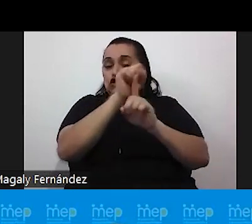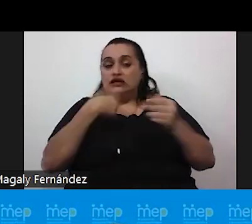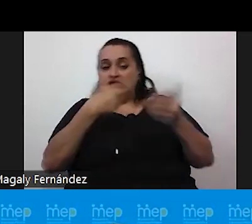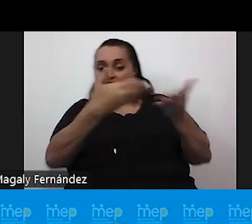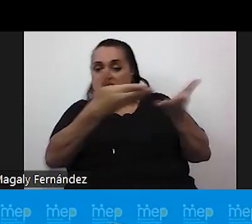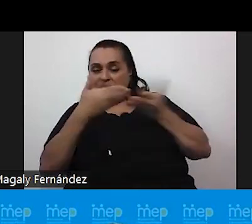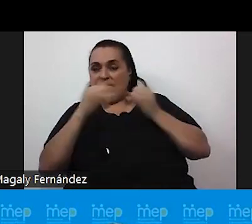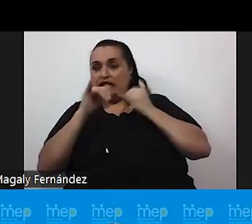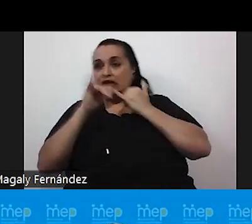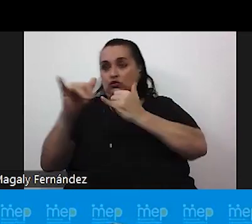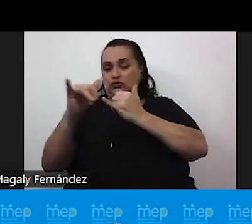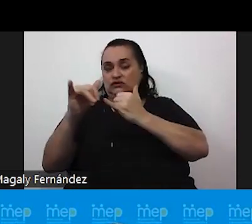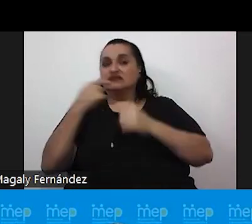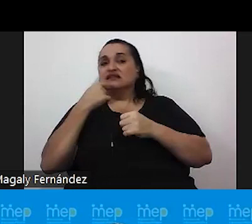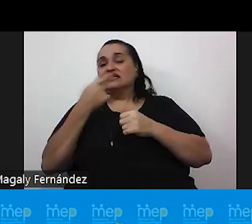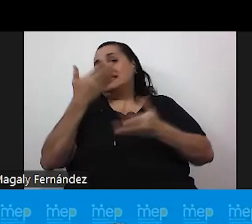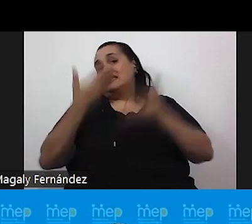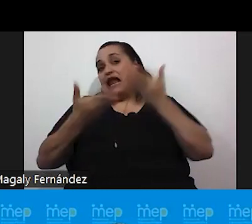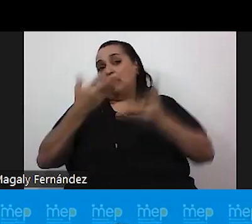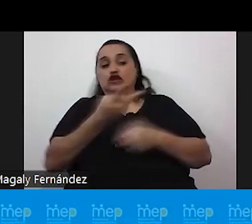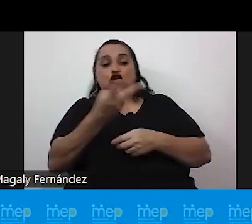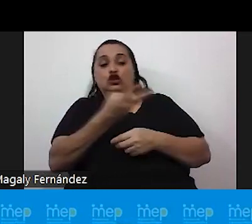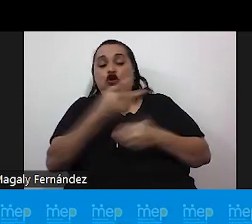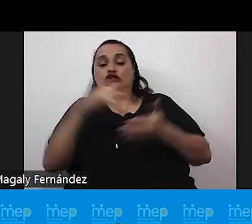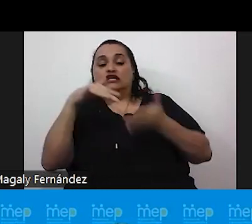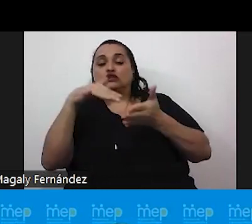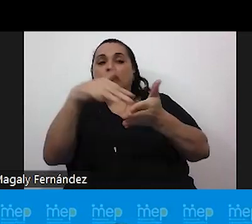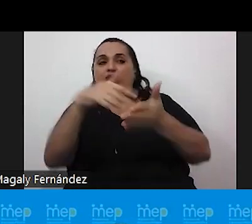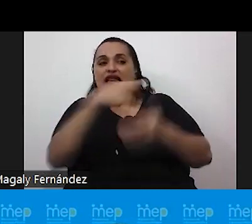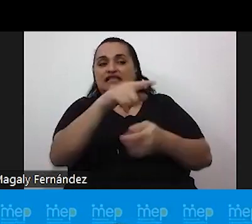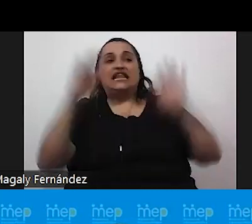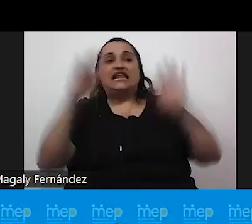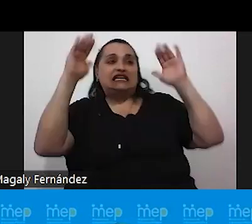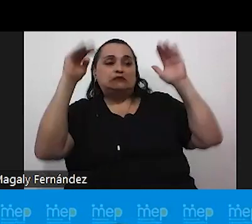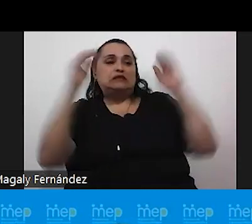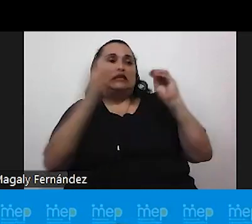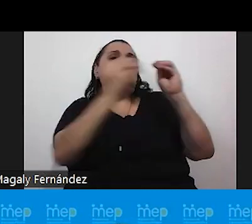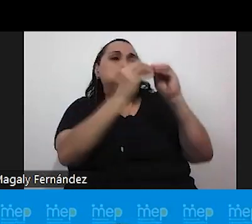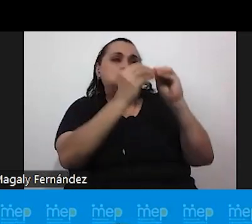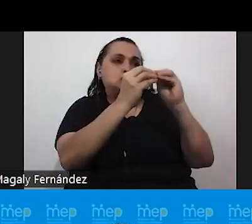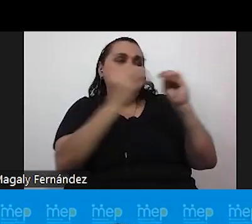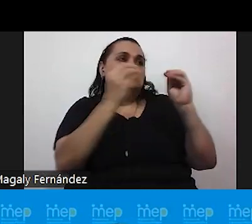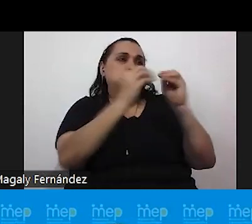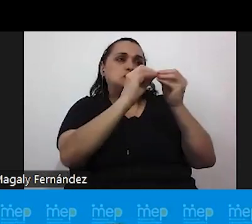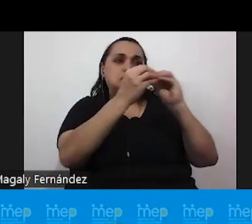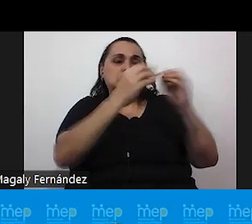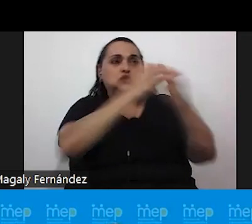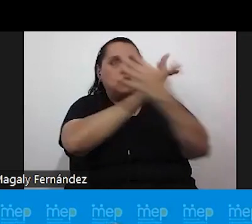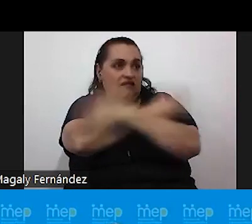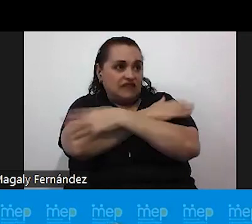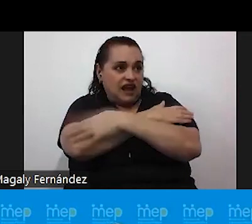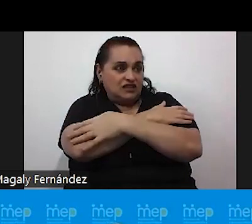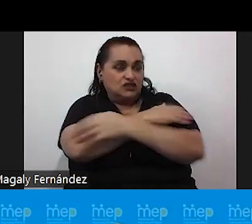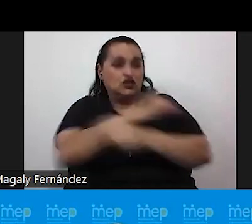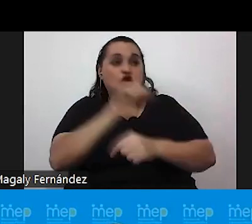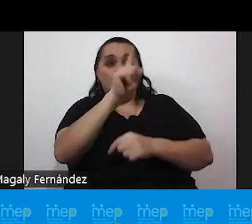donde tal vez dos estudiantes estaban despidiendo efectivamente se dan un beso y un abrazo y una